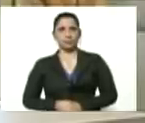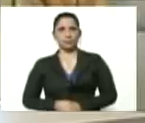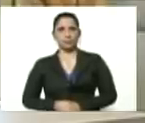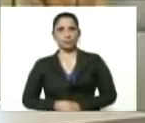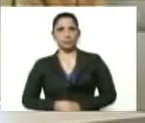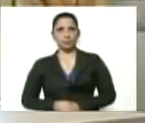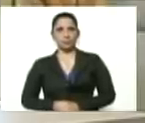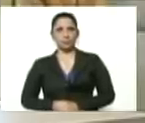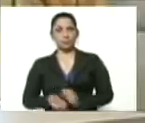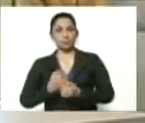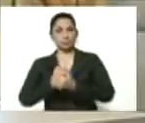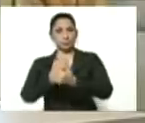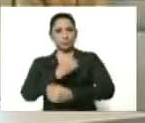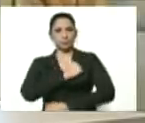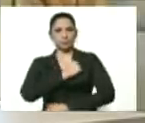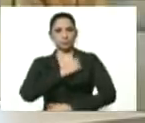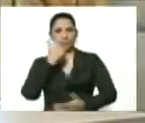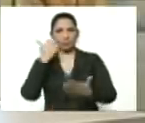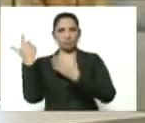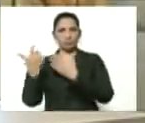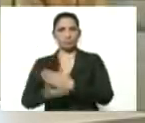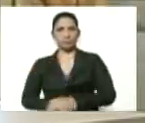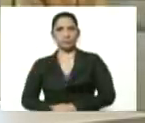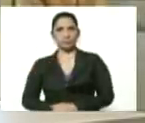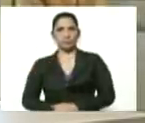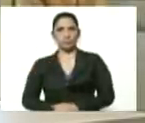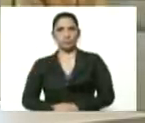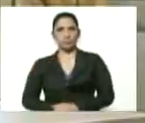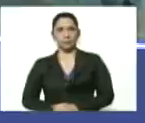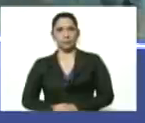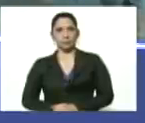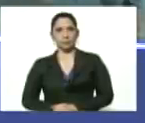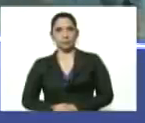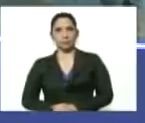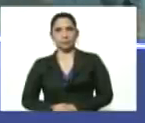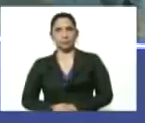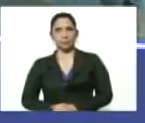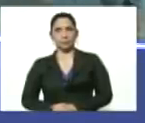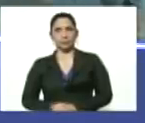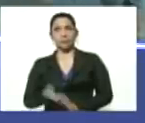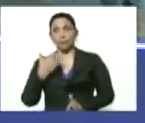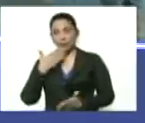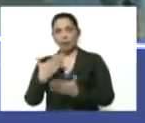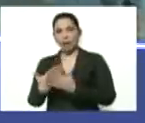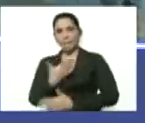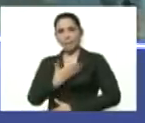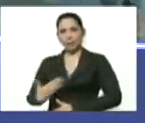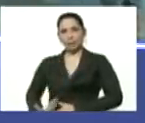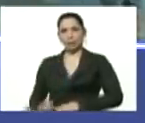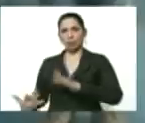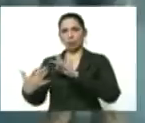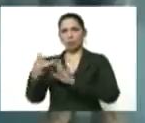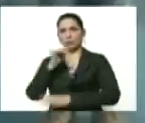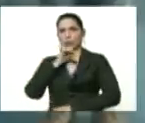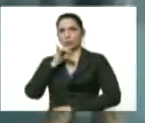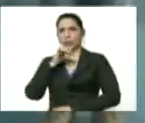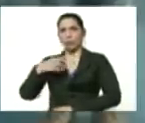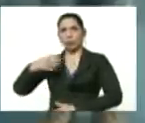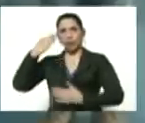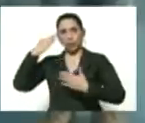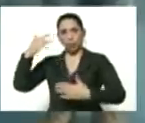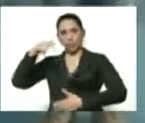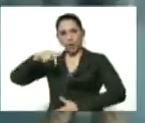querido camarada adelante gobernador gracias presidente por el contacto les